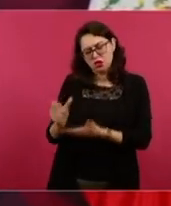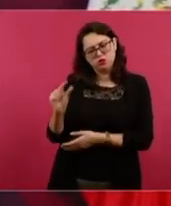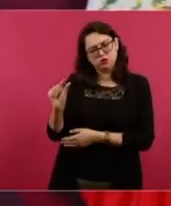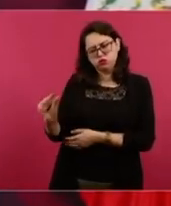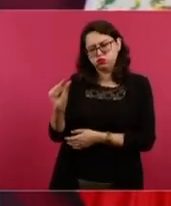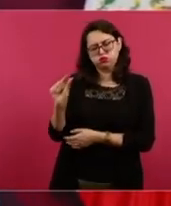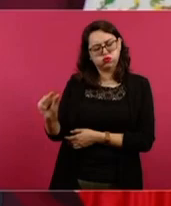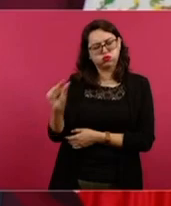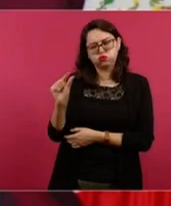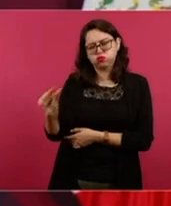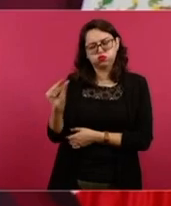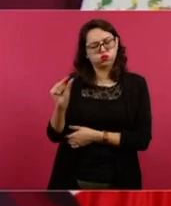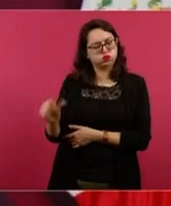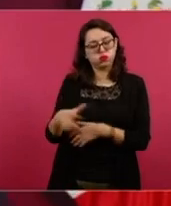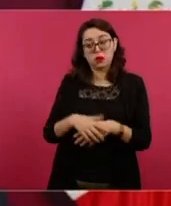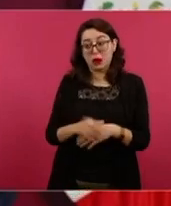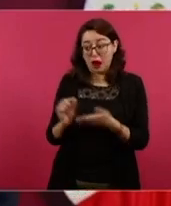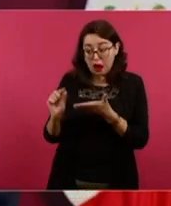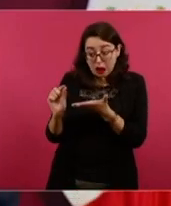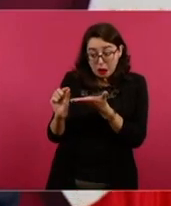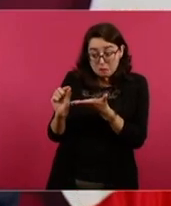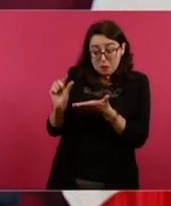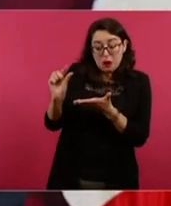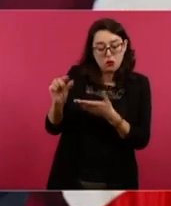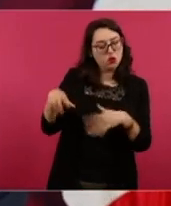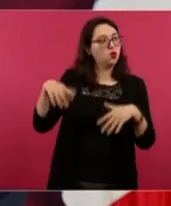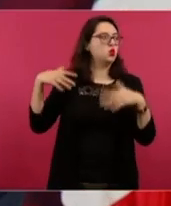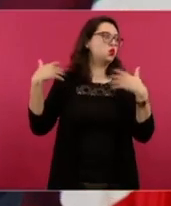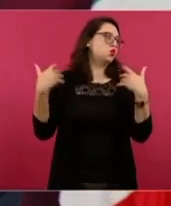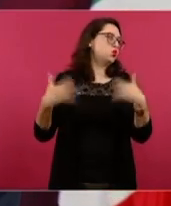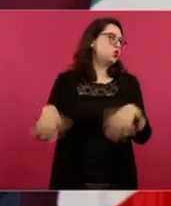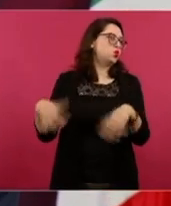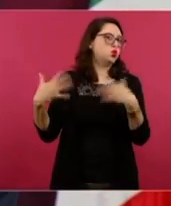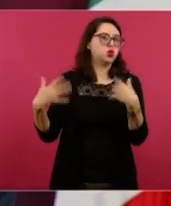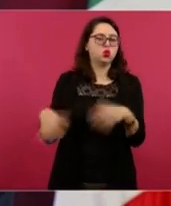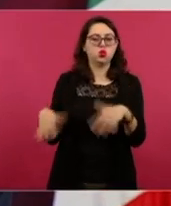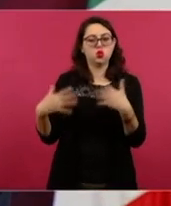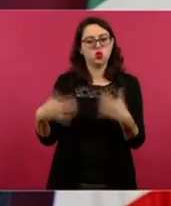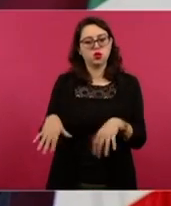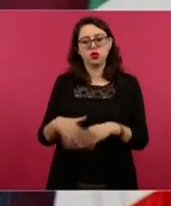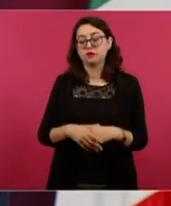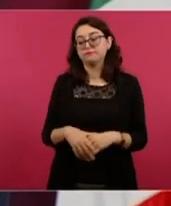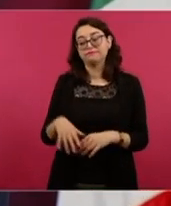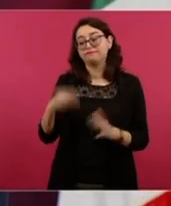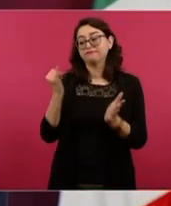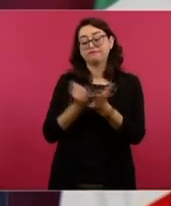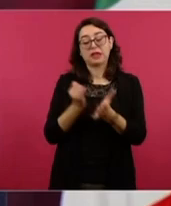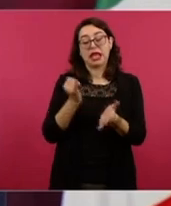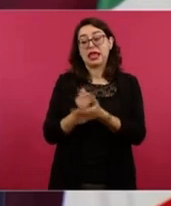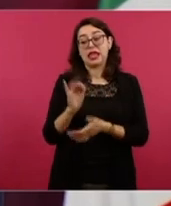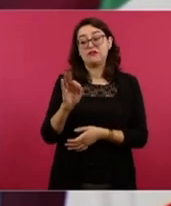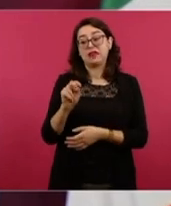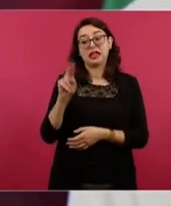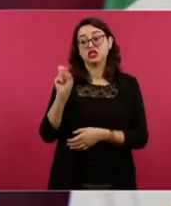aumentaban el salario iba a aumentar la inflación.